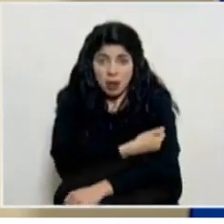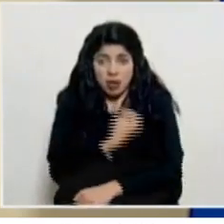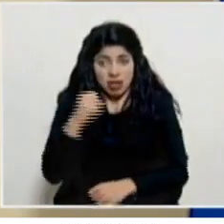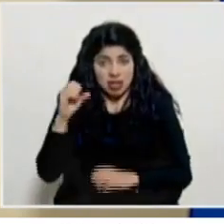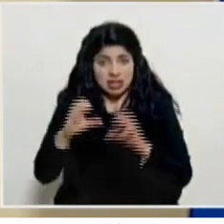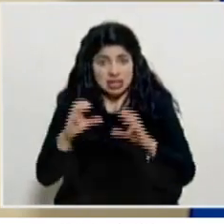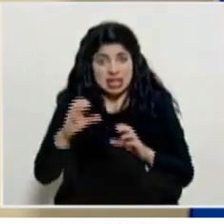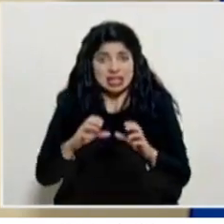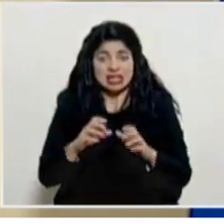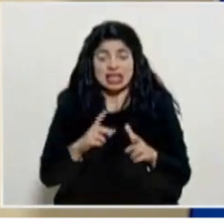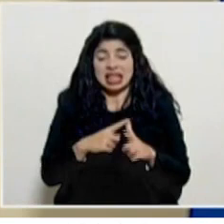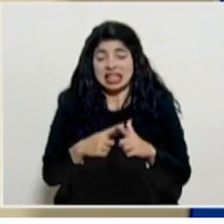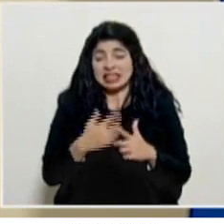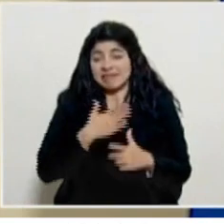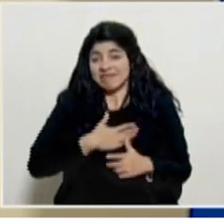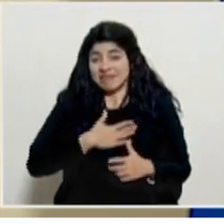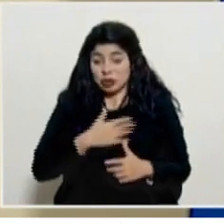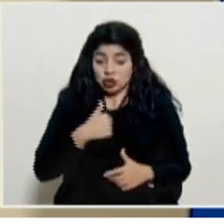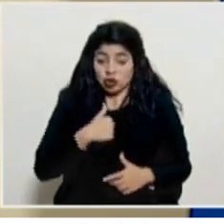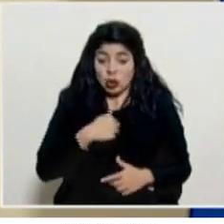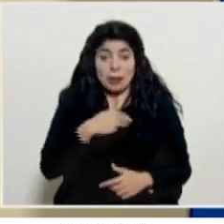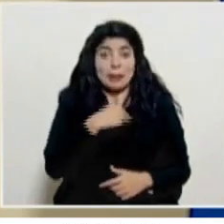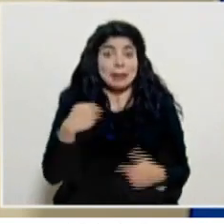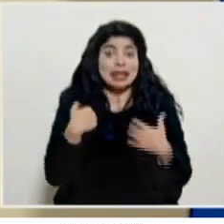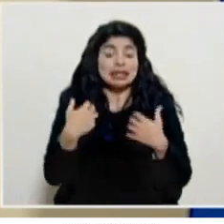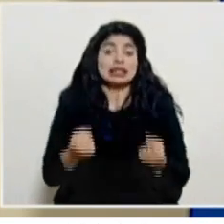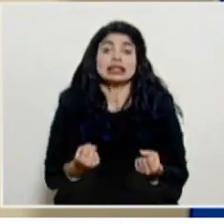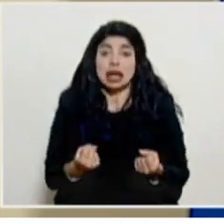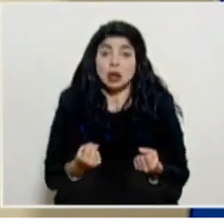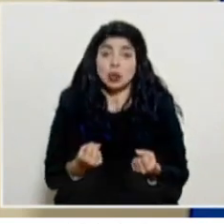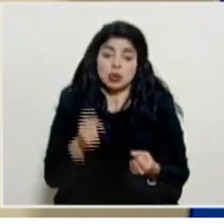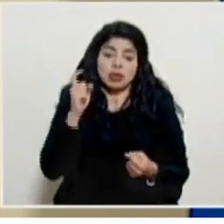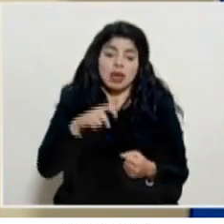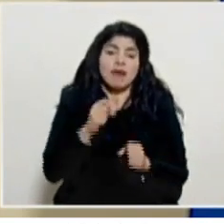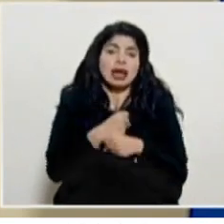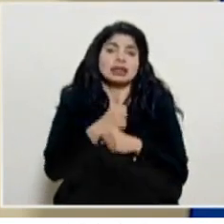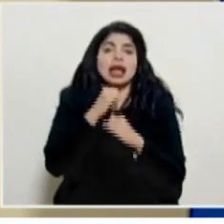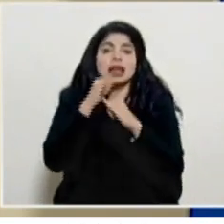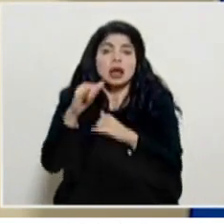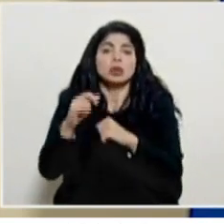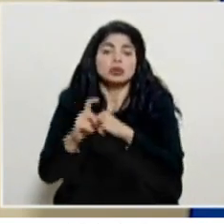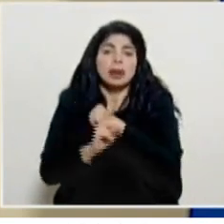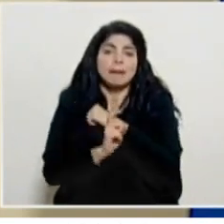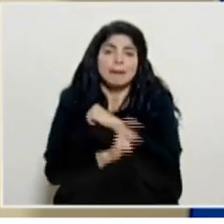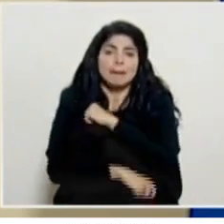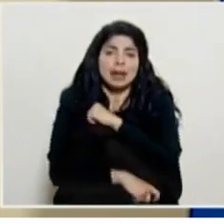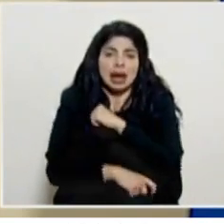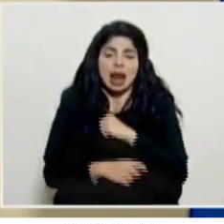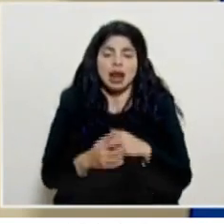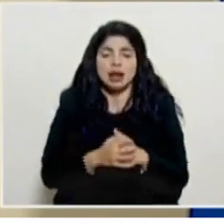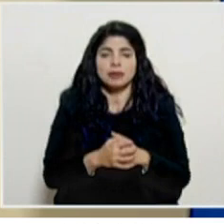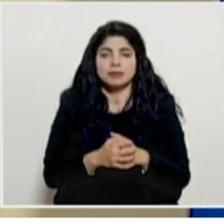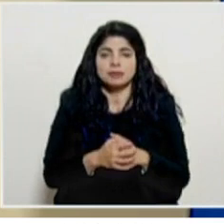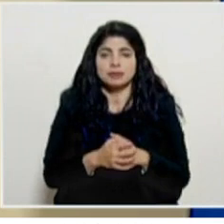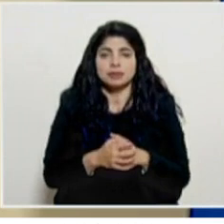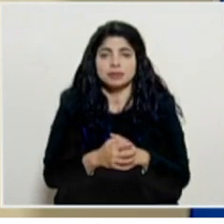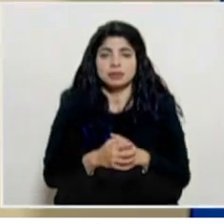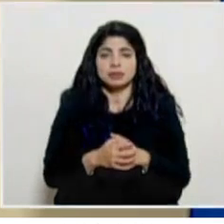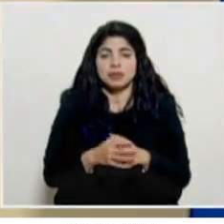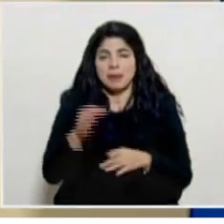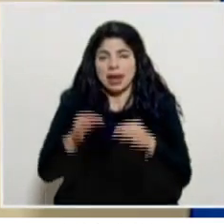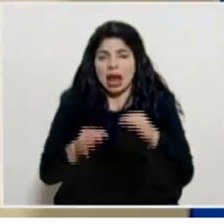pues lamentablemente tendremos yo como ministro de salud que hacer una denuncia penal si insisten